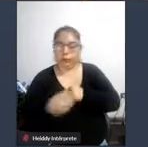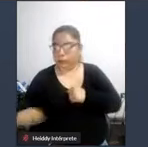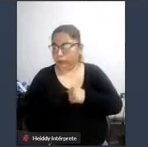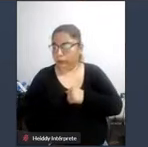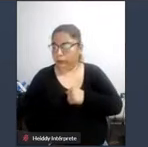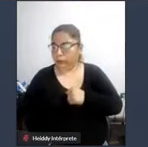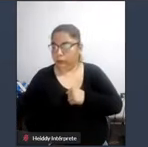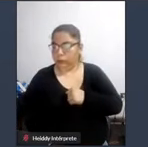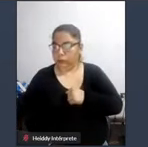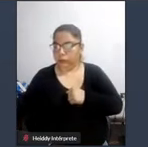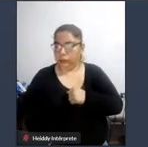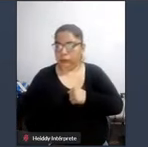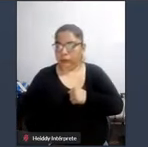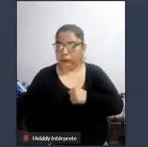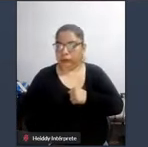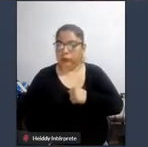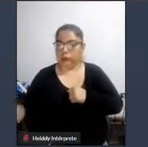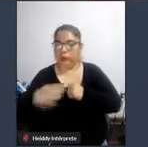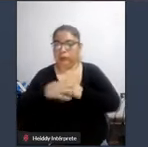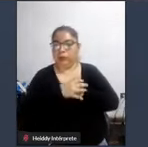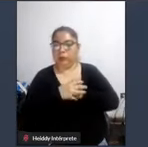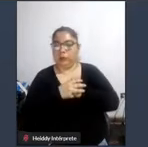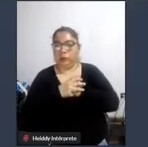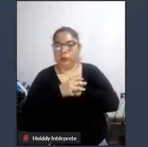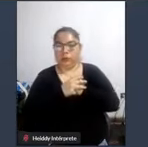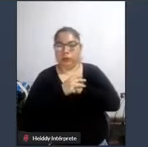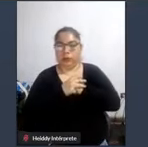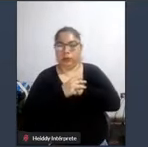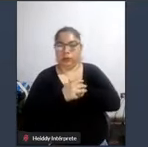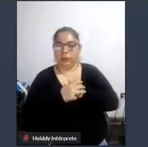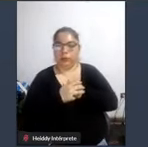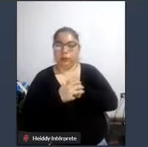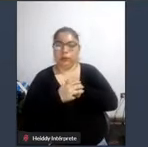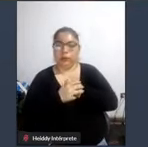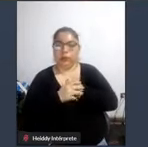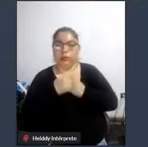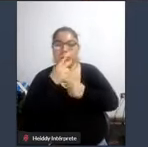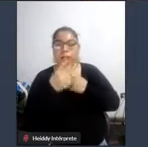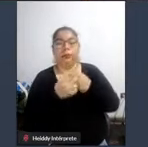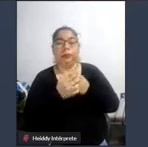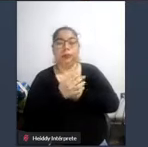la misma persona que puede haberla adquirido por lo tanto de su vida